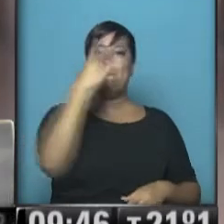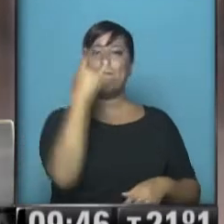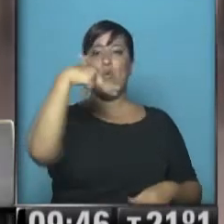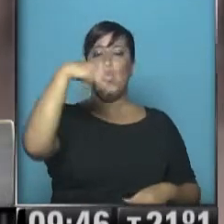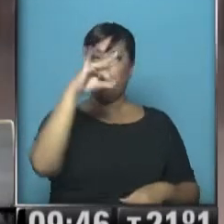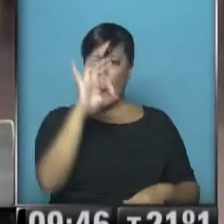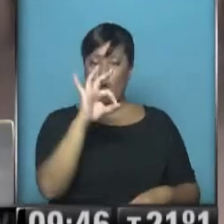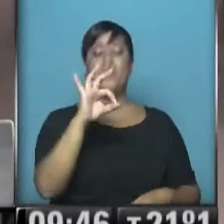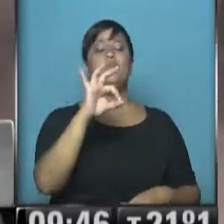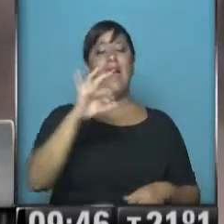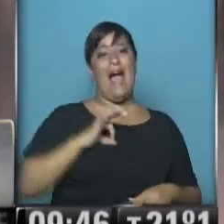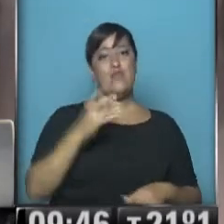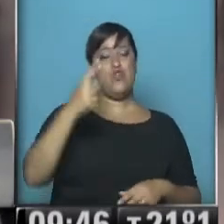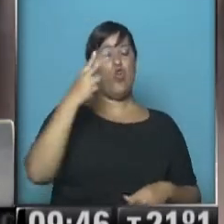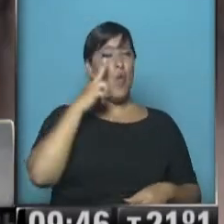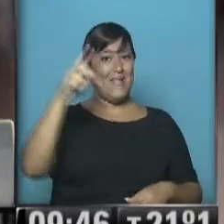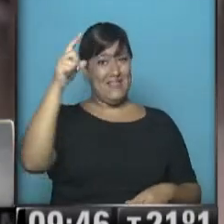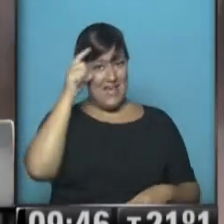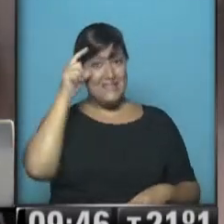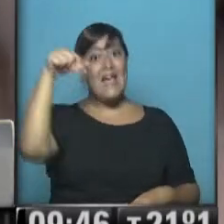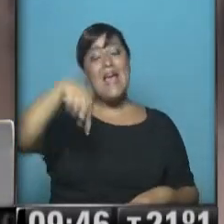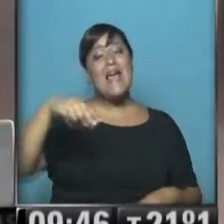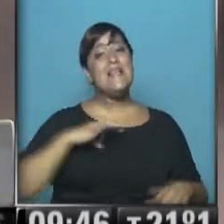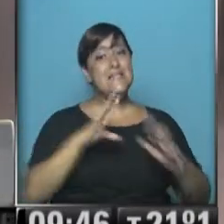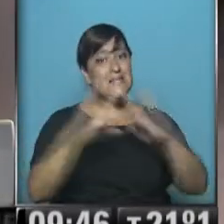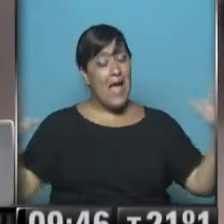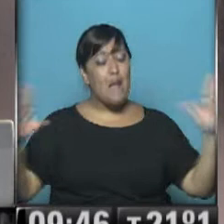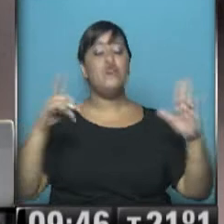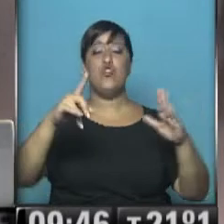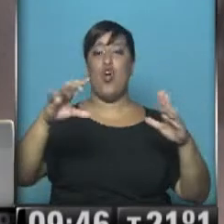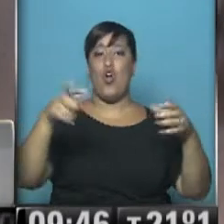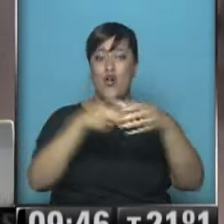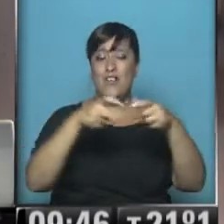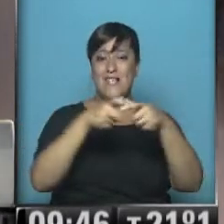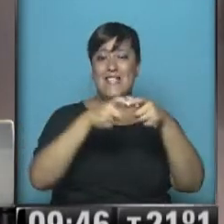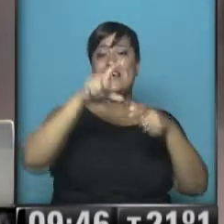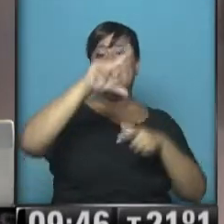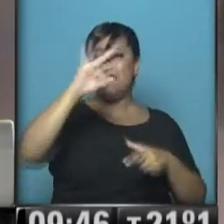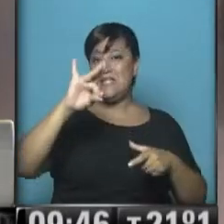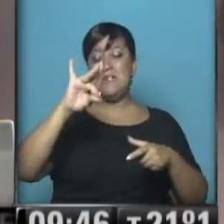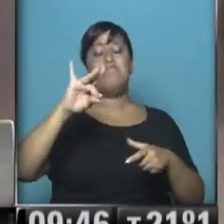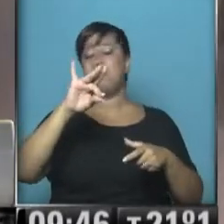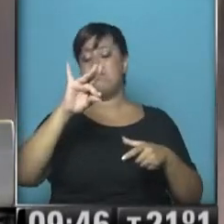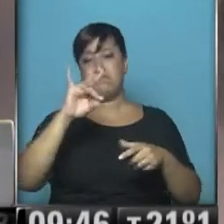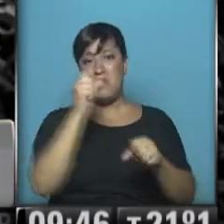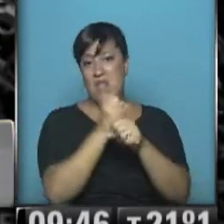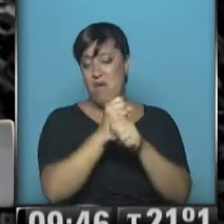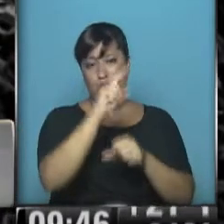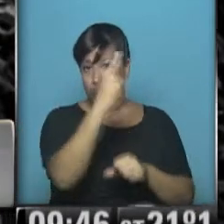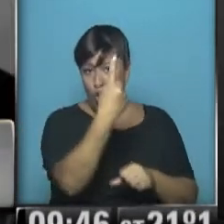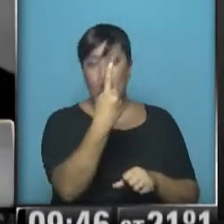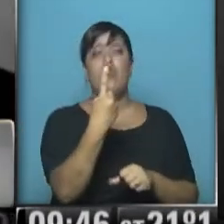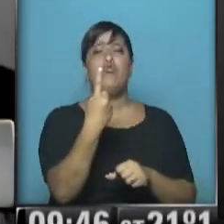2010. Y bueno, este año, digamos, con la edición de Pueblo, es una producción independiente. Recorrimos